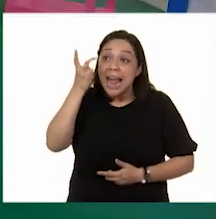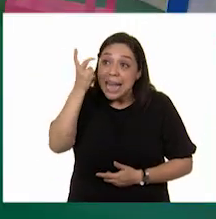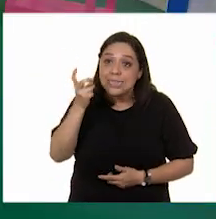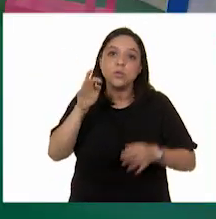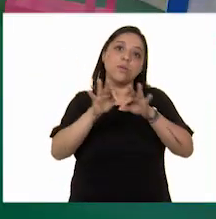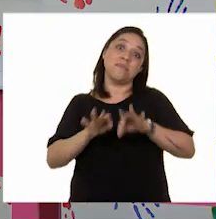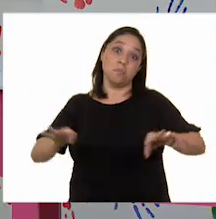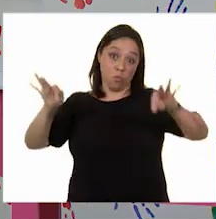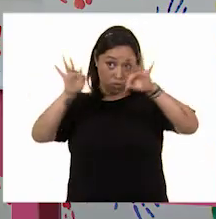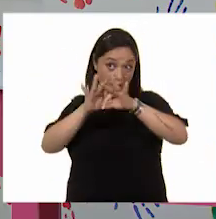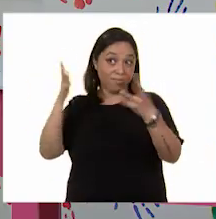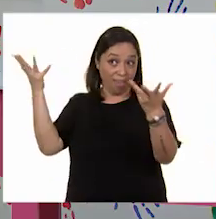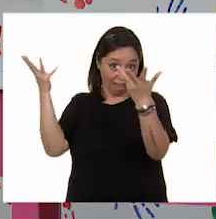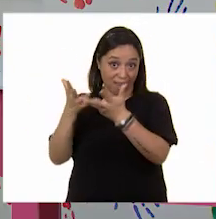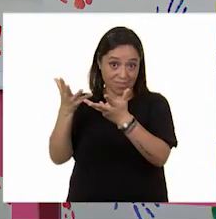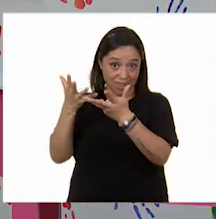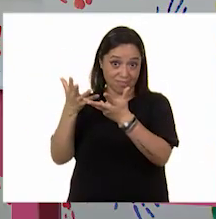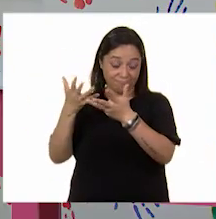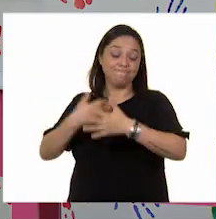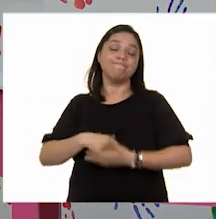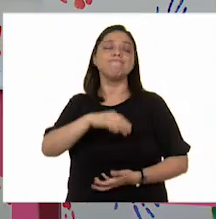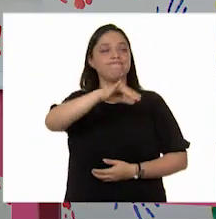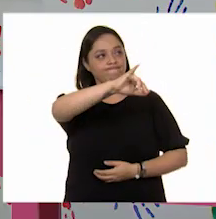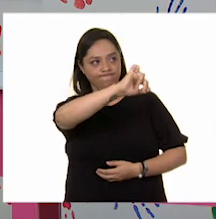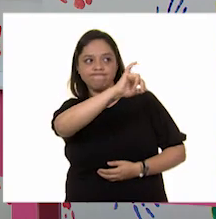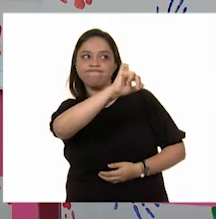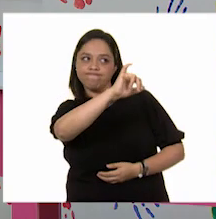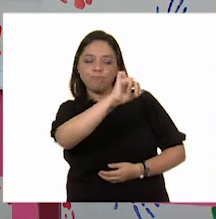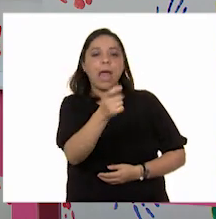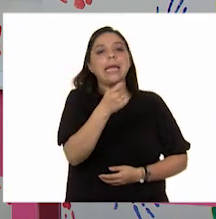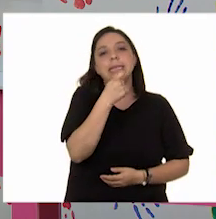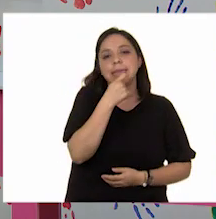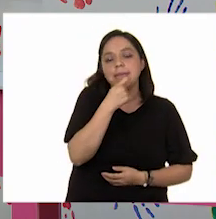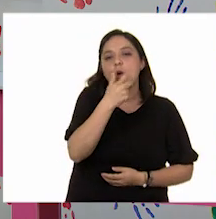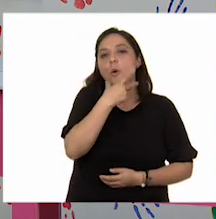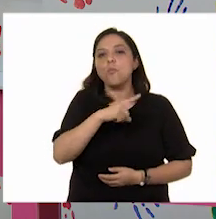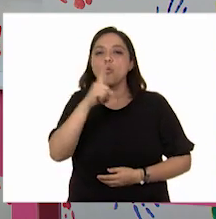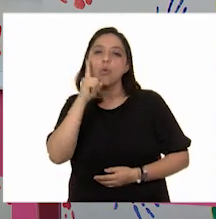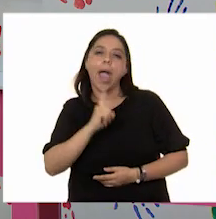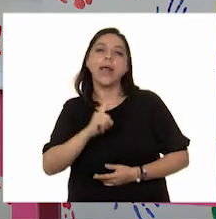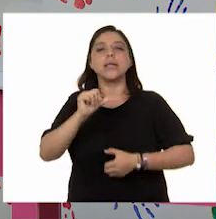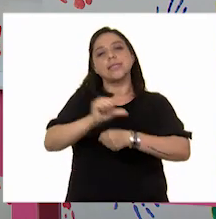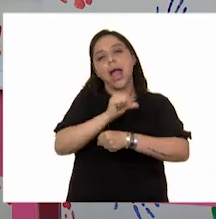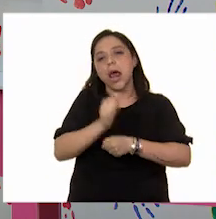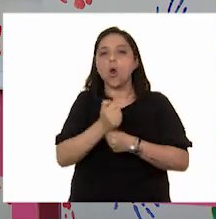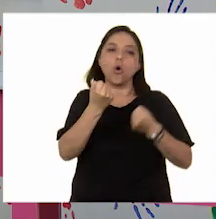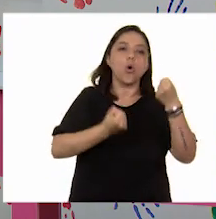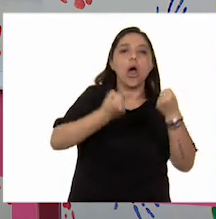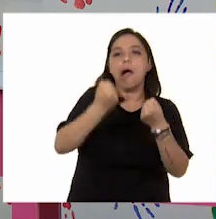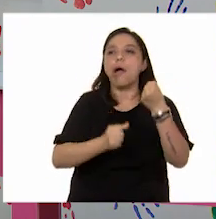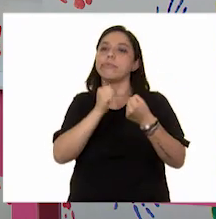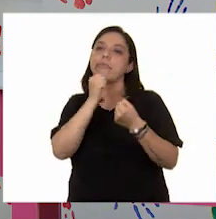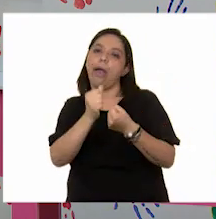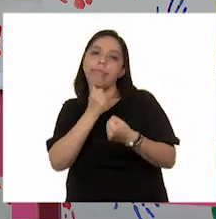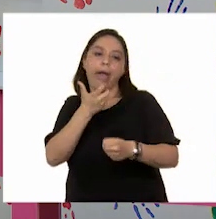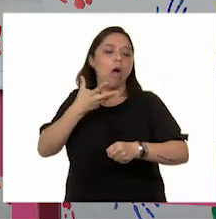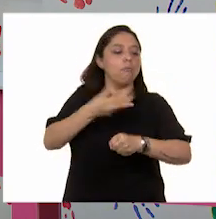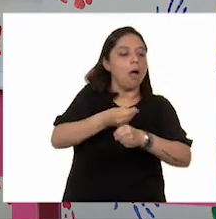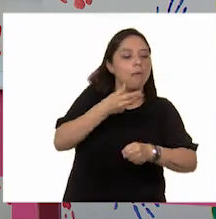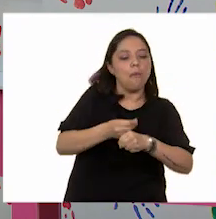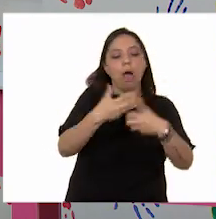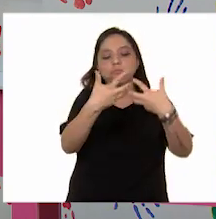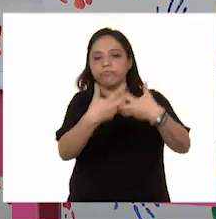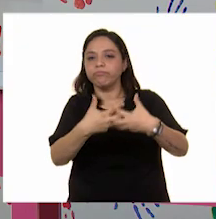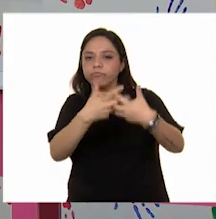es, Erick. En este caso, aunque niñas y niños no manejan ni arreglan motores y tampoco son quienes deben